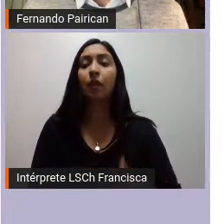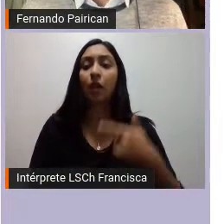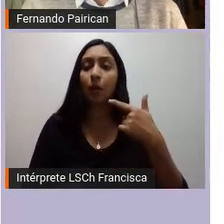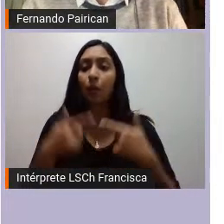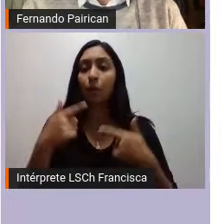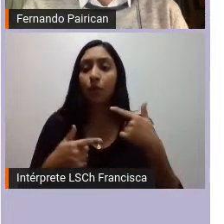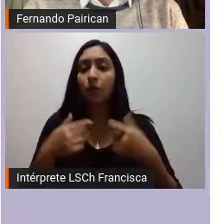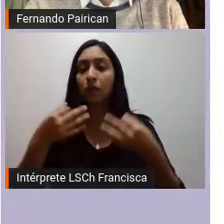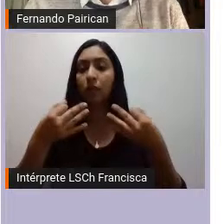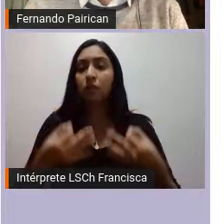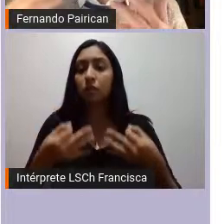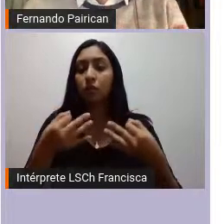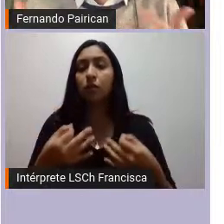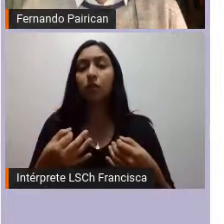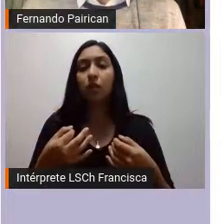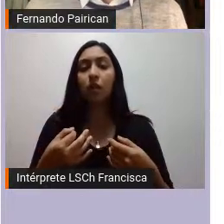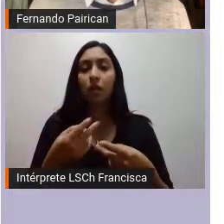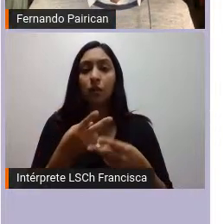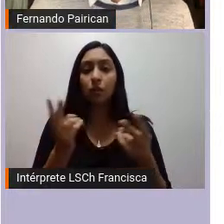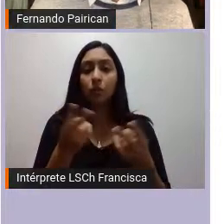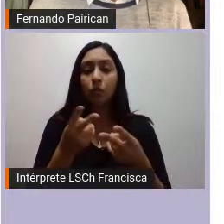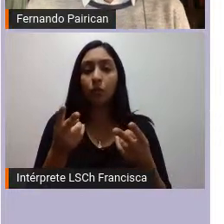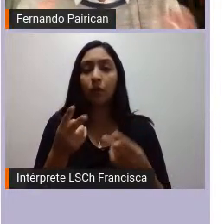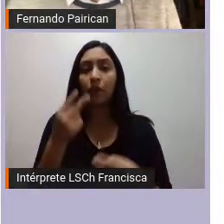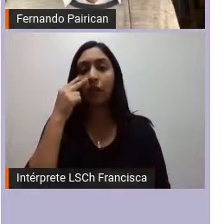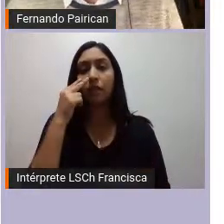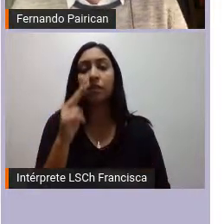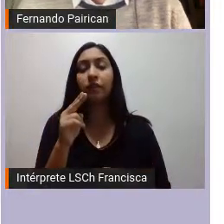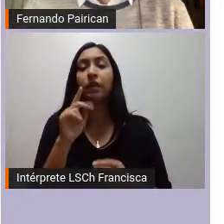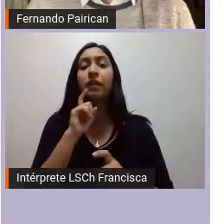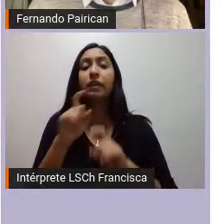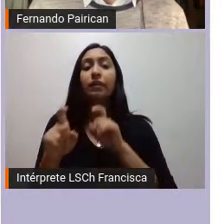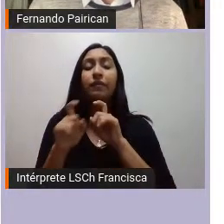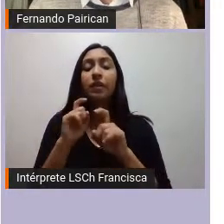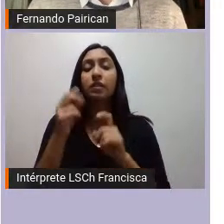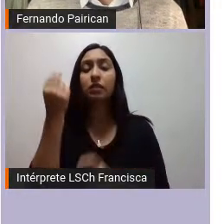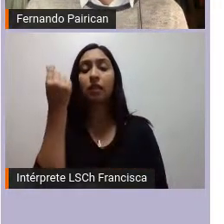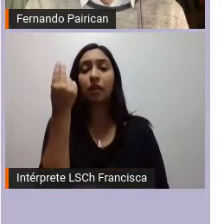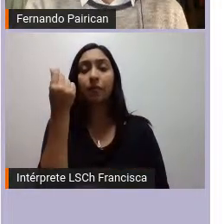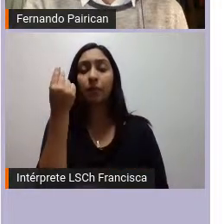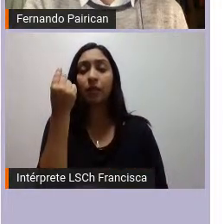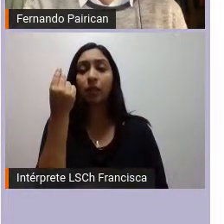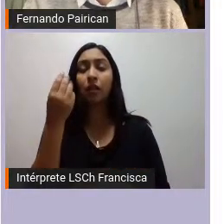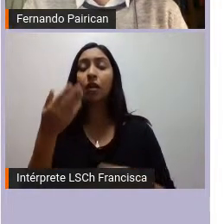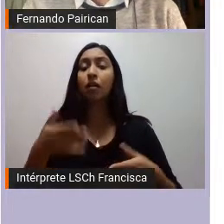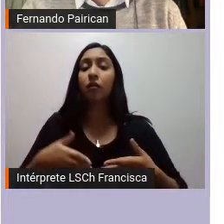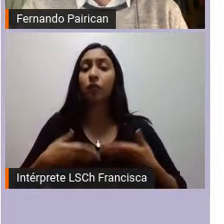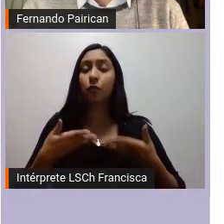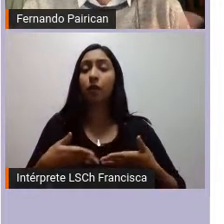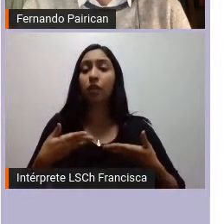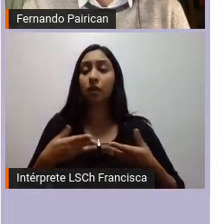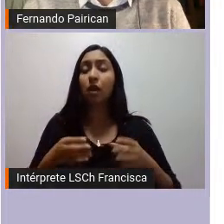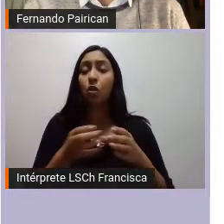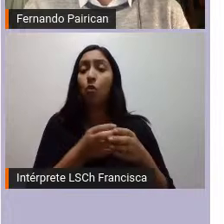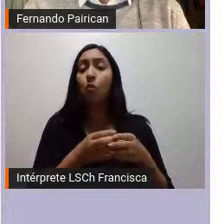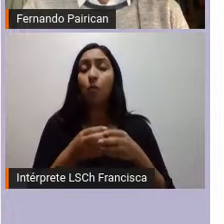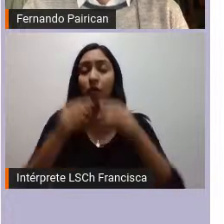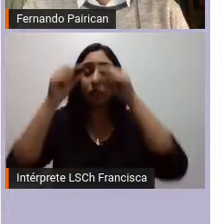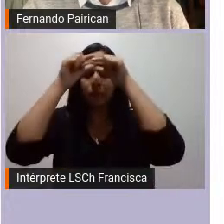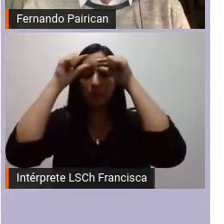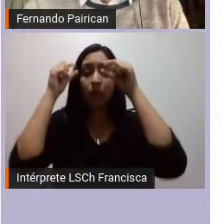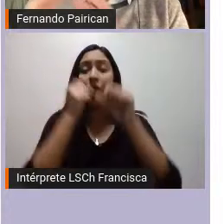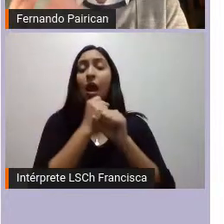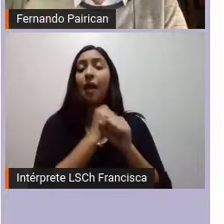vistas desde el movimiento mapuche como una defensa del capital y han fundamentado por lo tanto que el movimiento mapuche declare este concepto del anticapitalismo